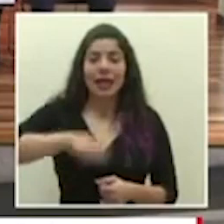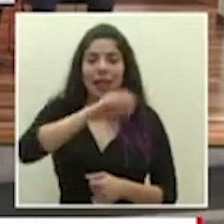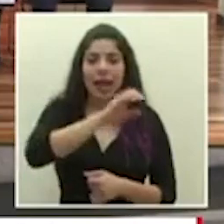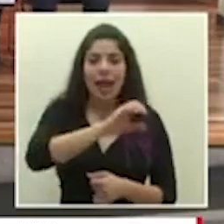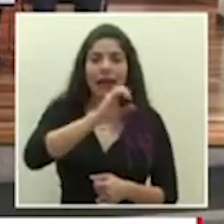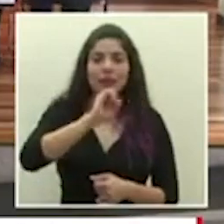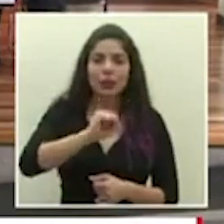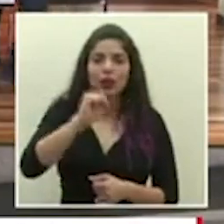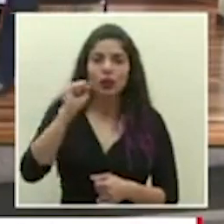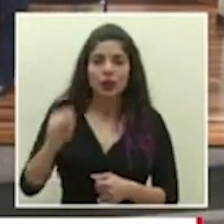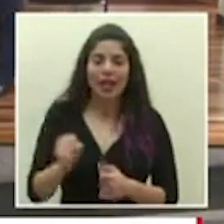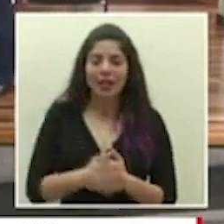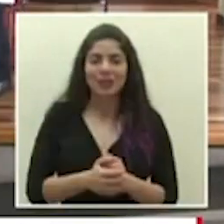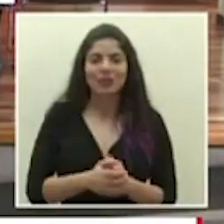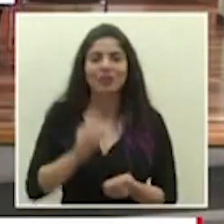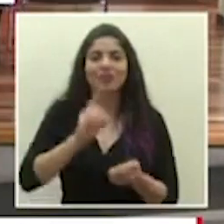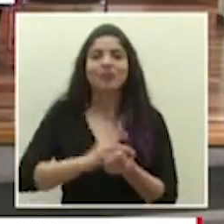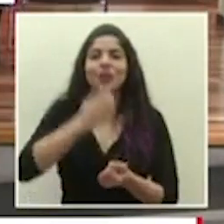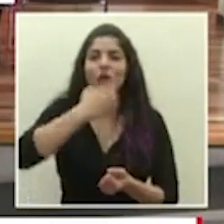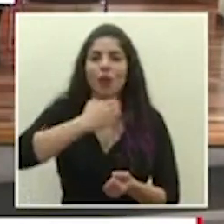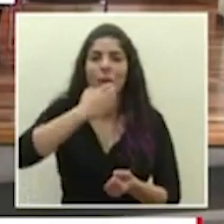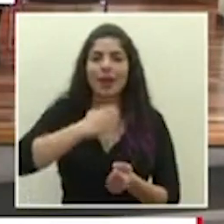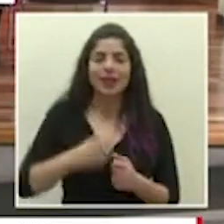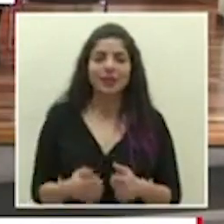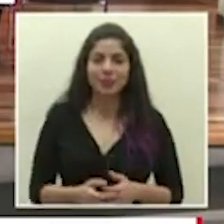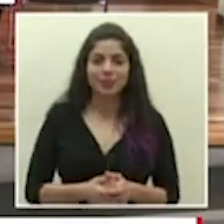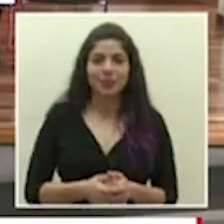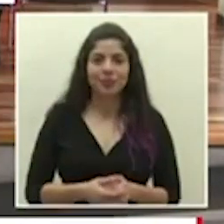costarricense de seguro social el doctor Román Macaya